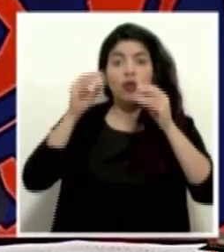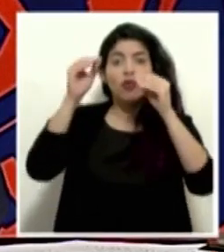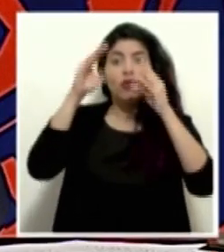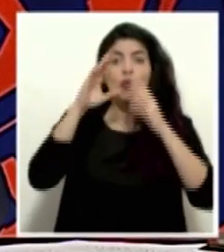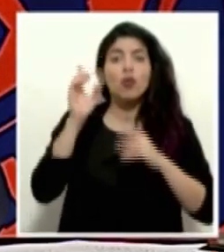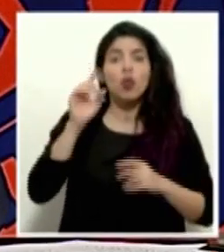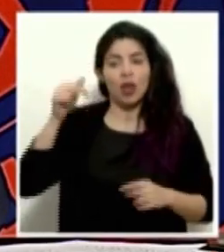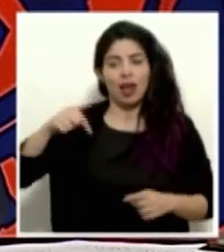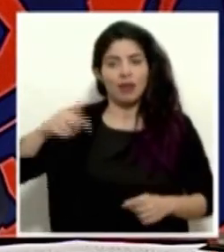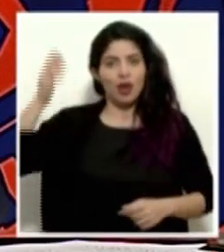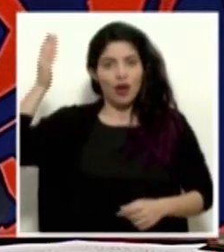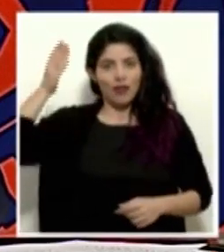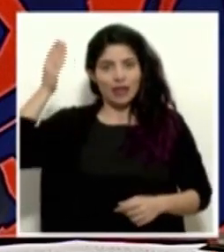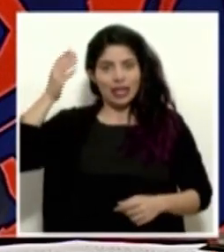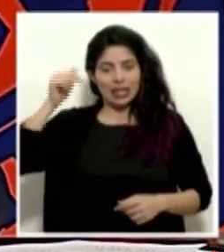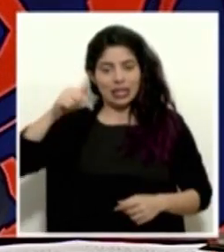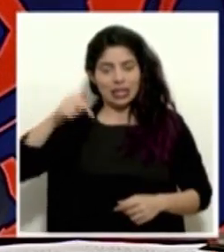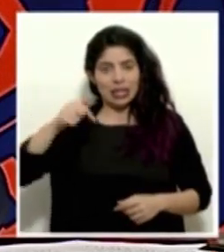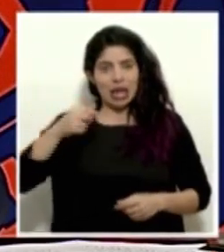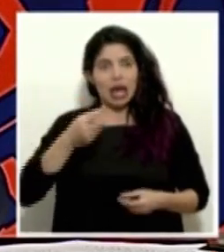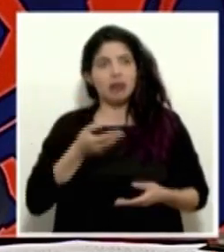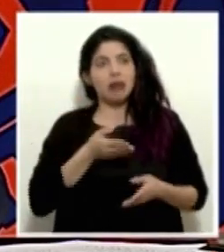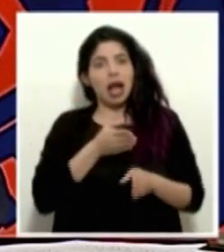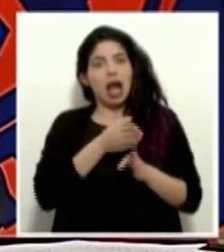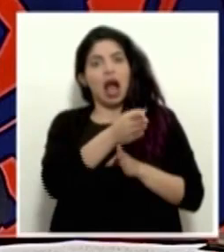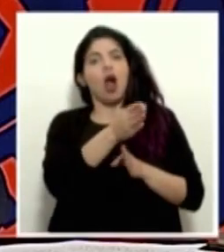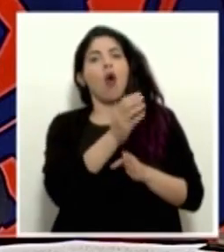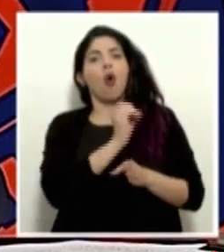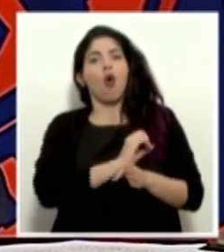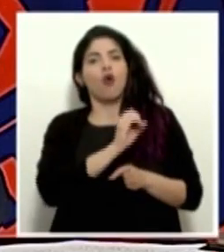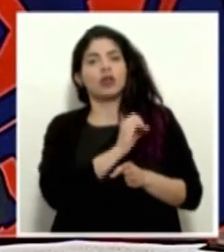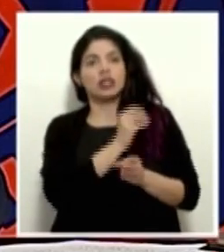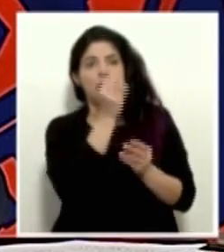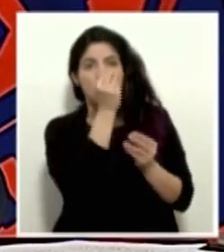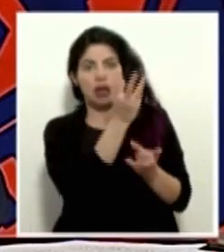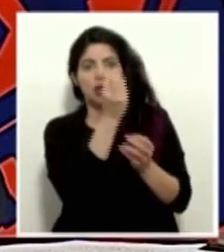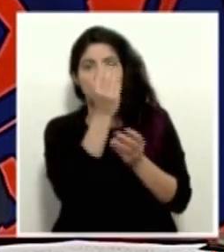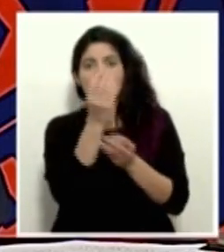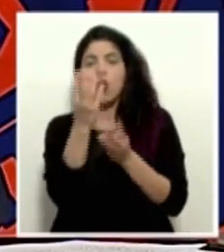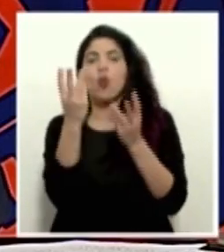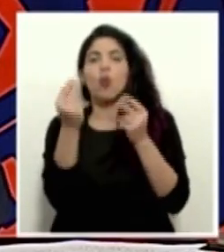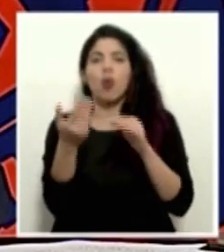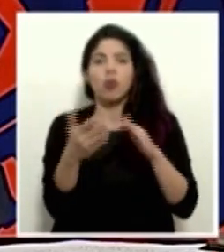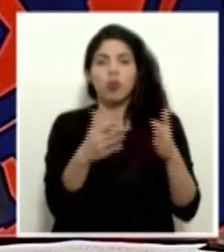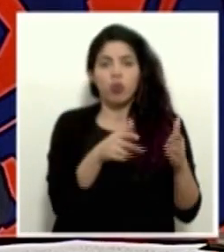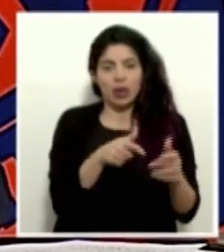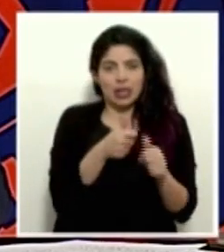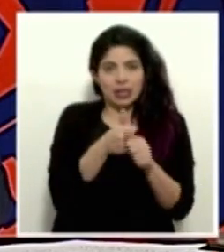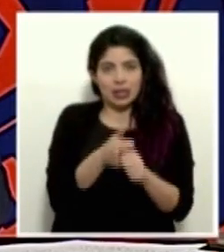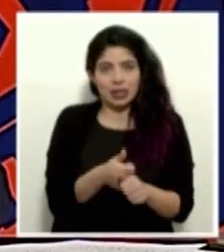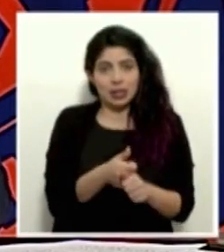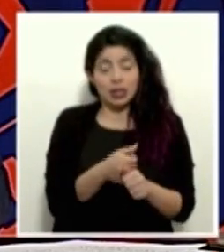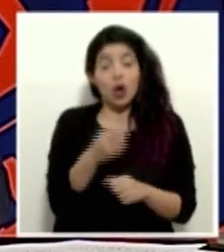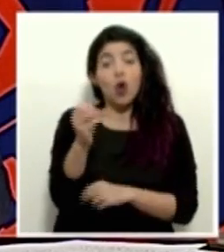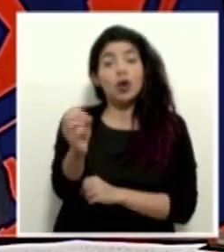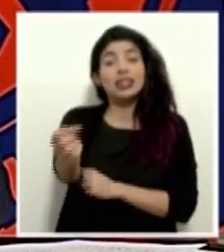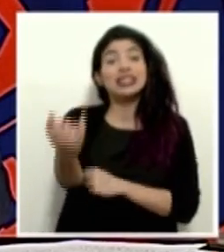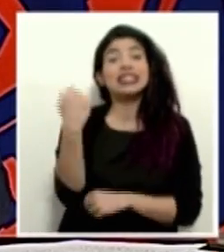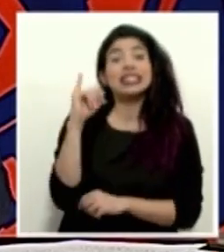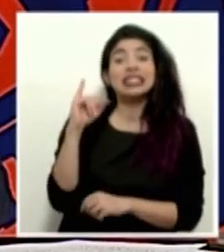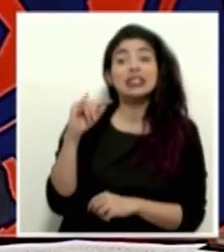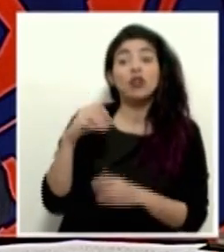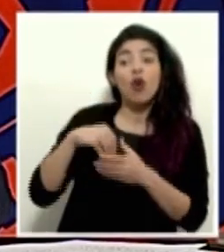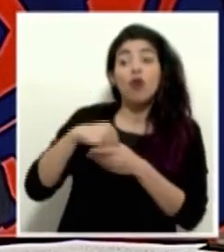conferencia de prensa como el canal oficial para comunicar los fallecimientos o si es fuera de esta